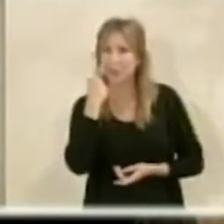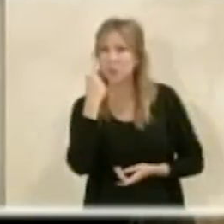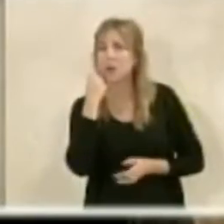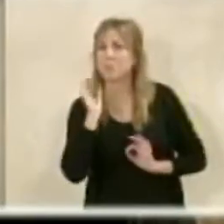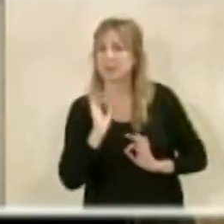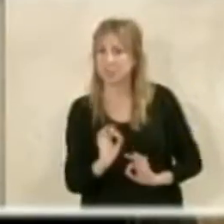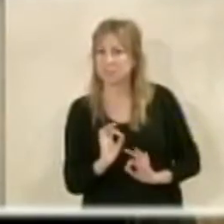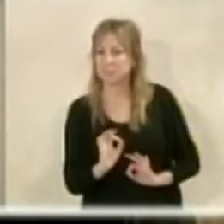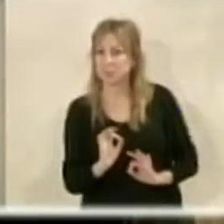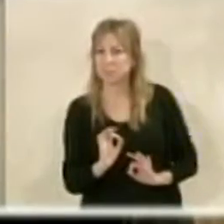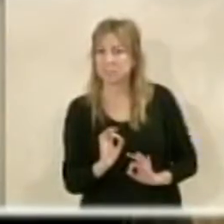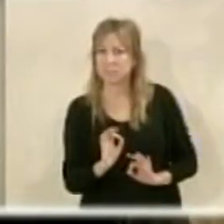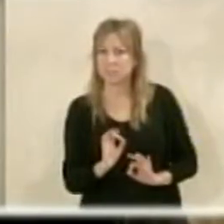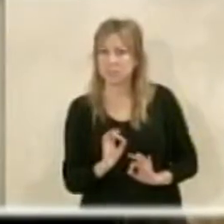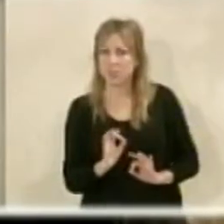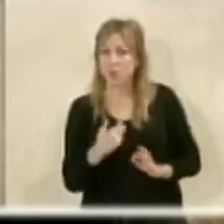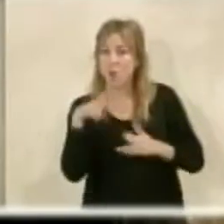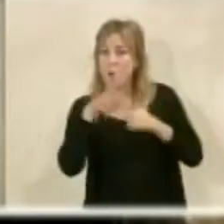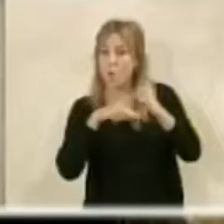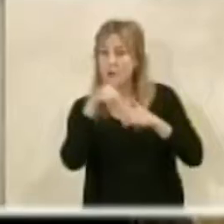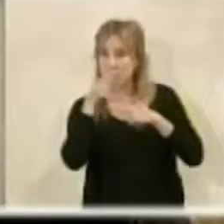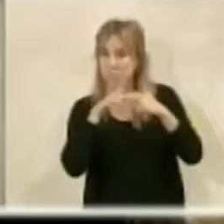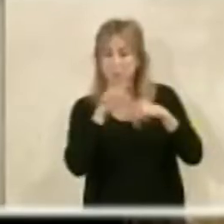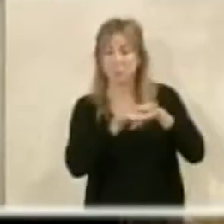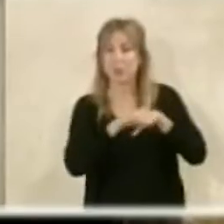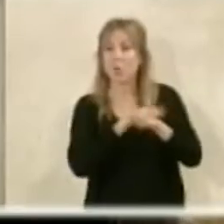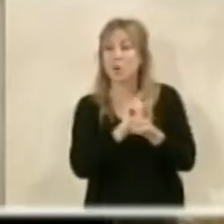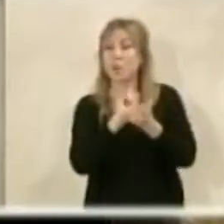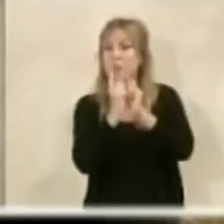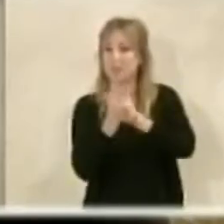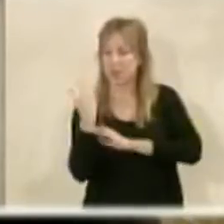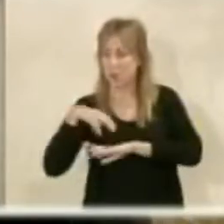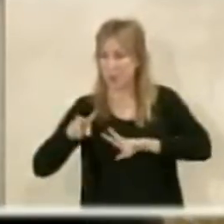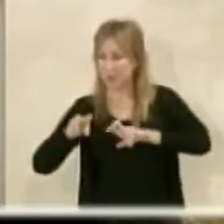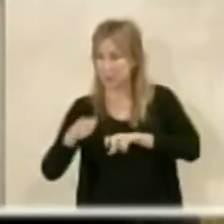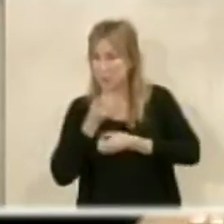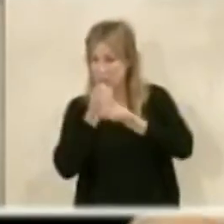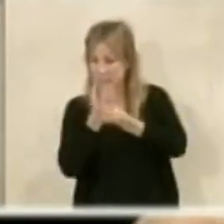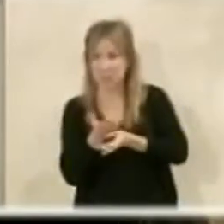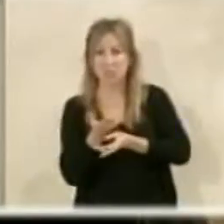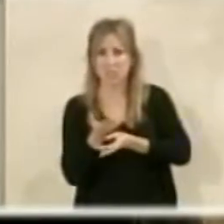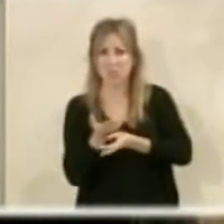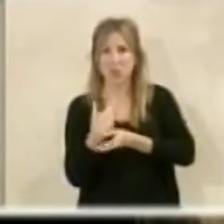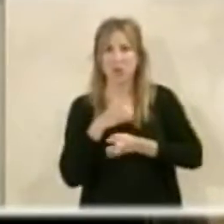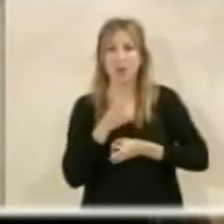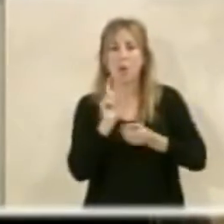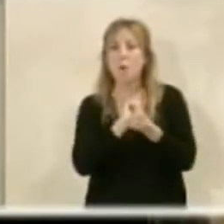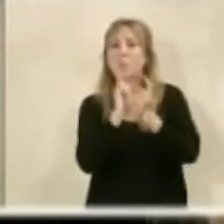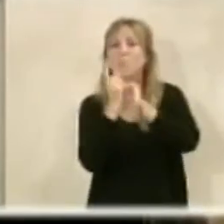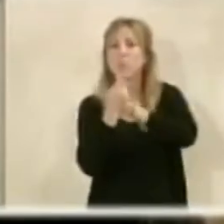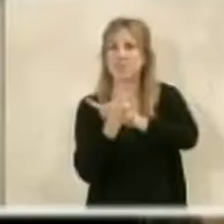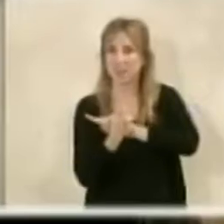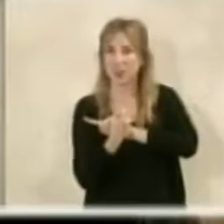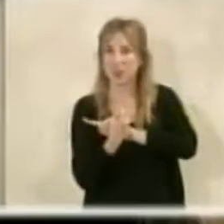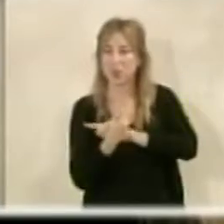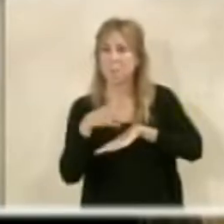posibilitó con una modificación, que he hecho yo mención al principio, después también el portavoz del Partido Socialista, a una modificación